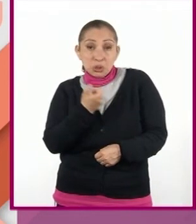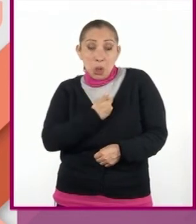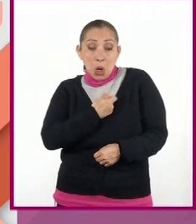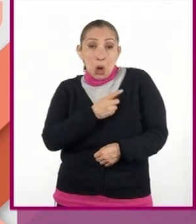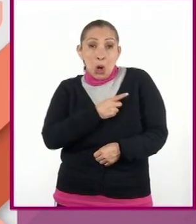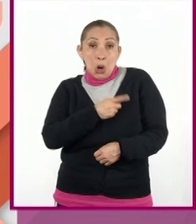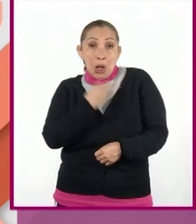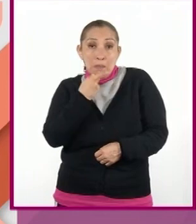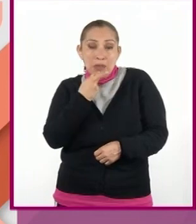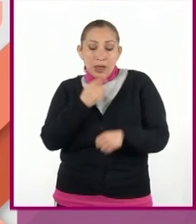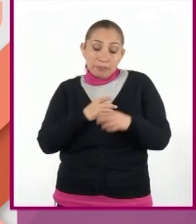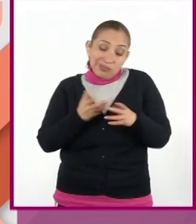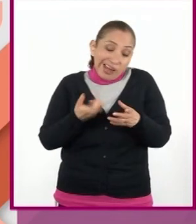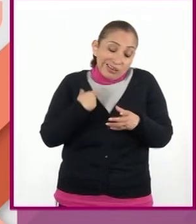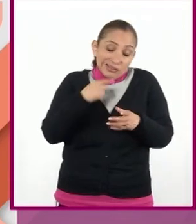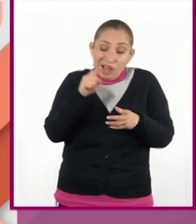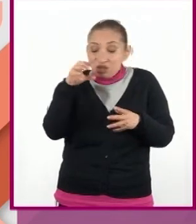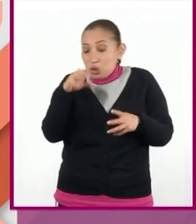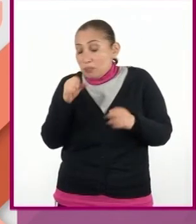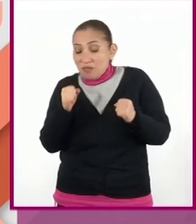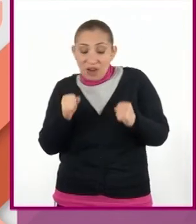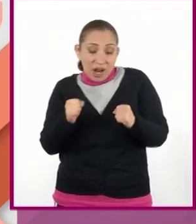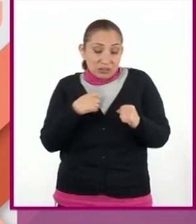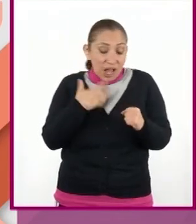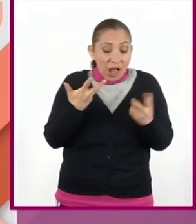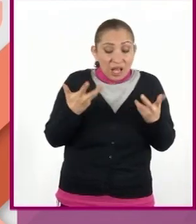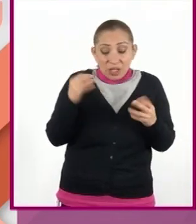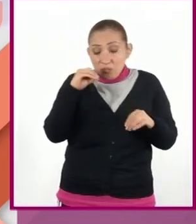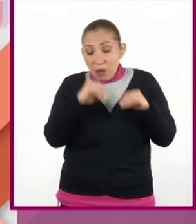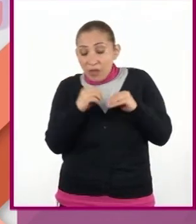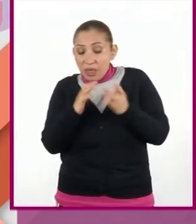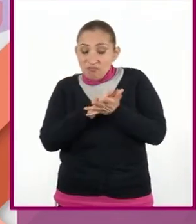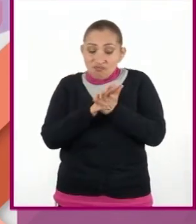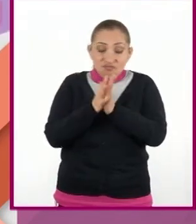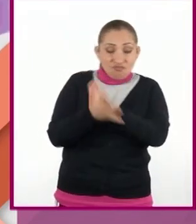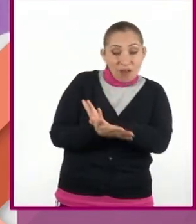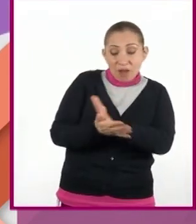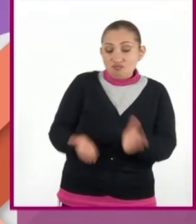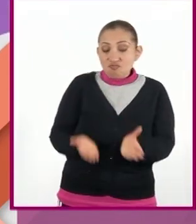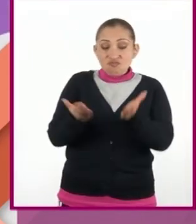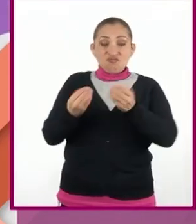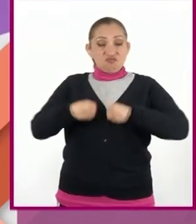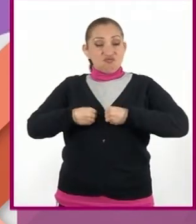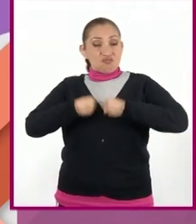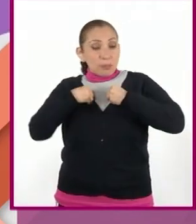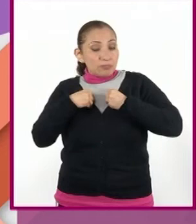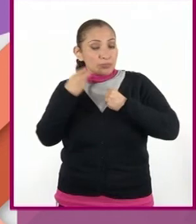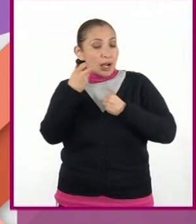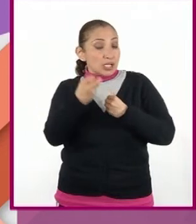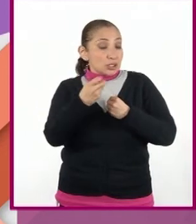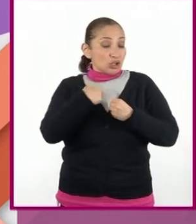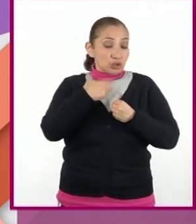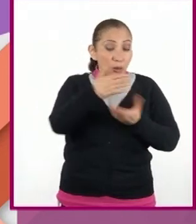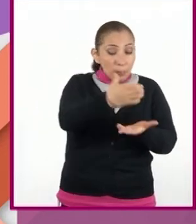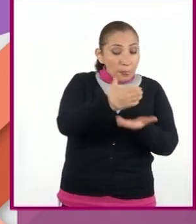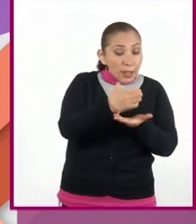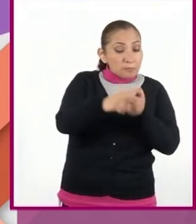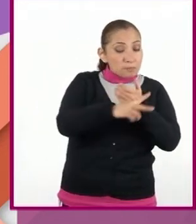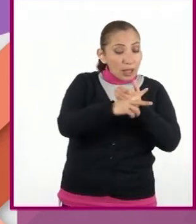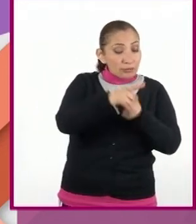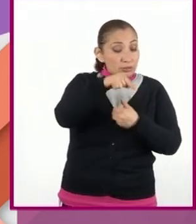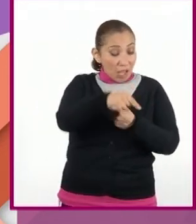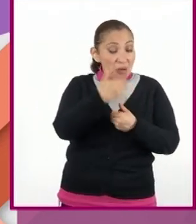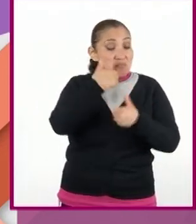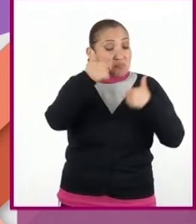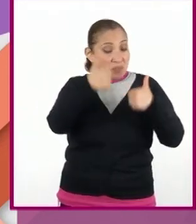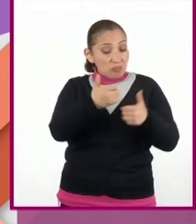solas. ¡Uhh! Lluvia intensa, restablecedora, recuperadora, revitalizadora. Para ello tomaré este frasco que tiene